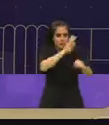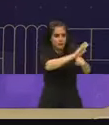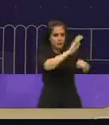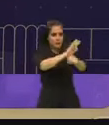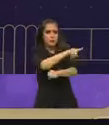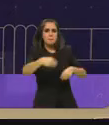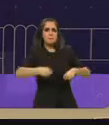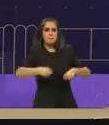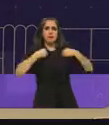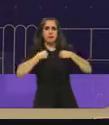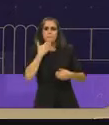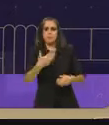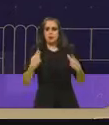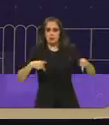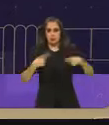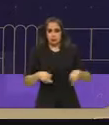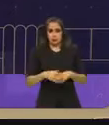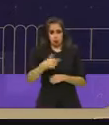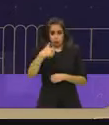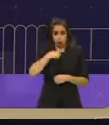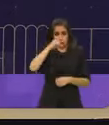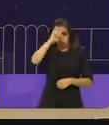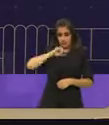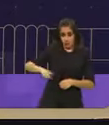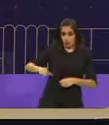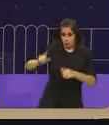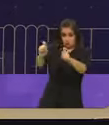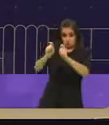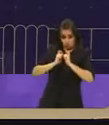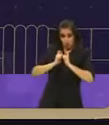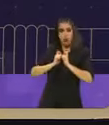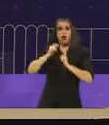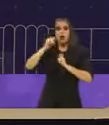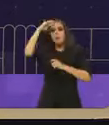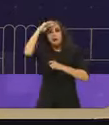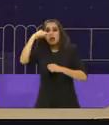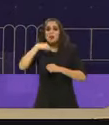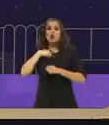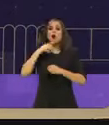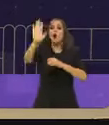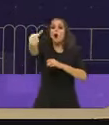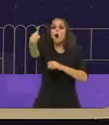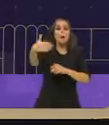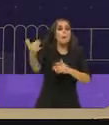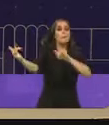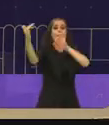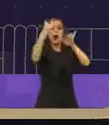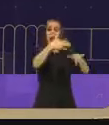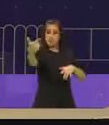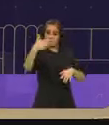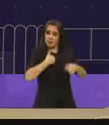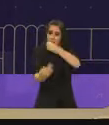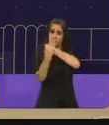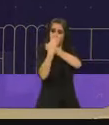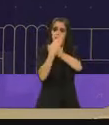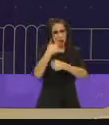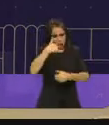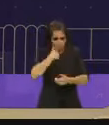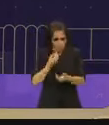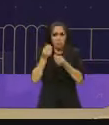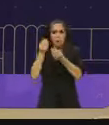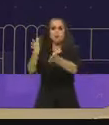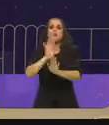sea jefe de gobierno, nunca, nadie, te va a condicionar a ir a un meeting, a colgar una lona,